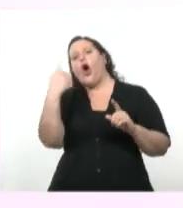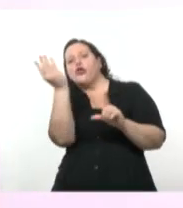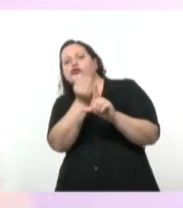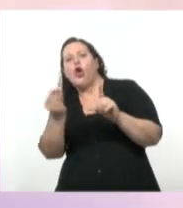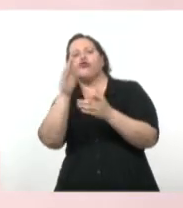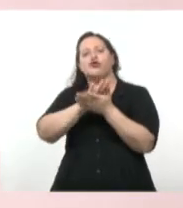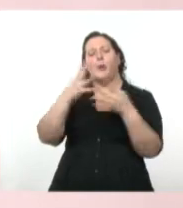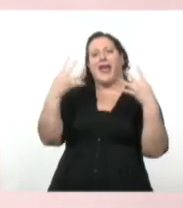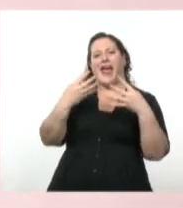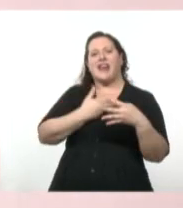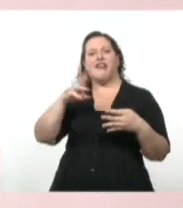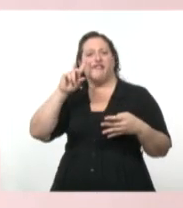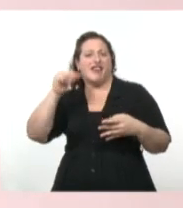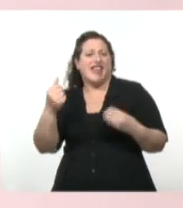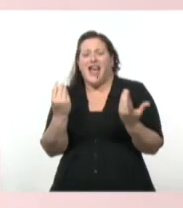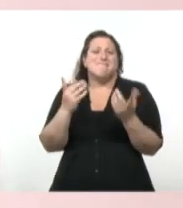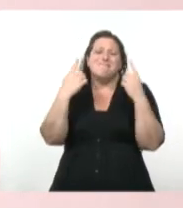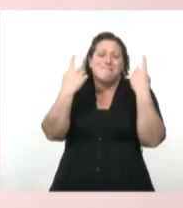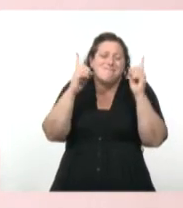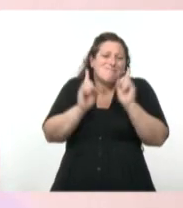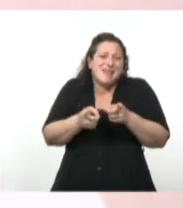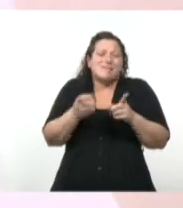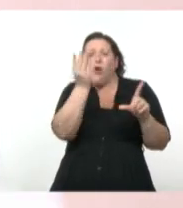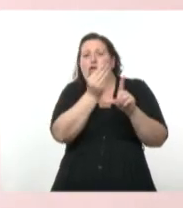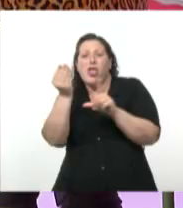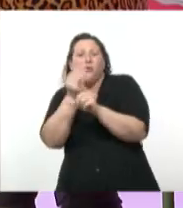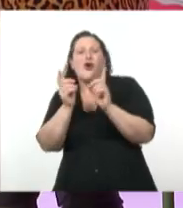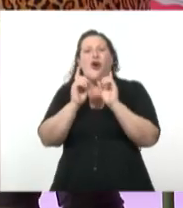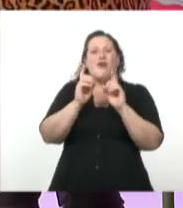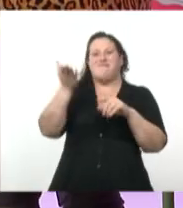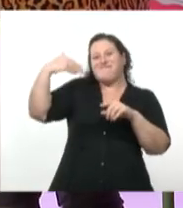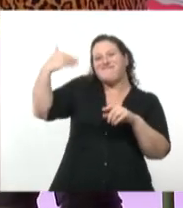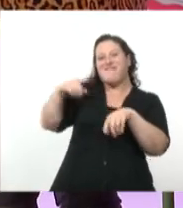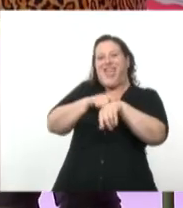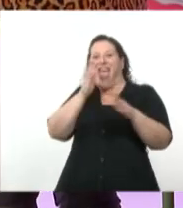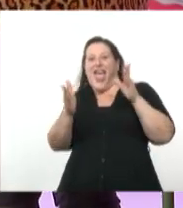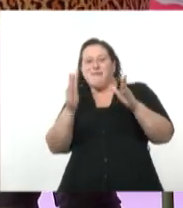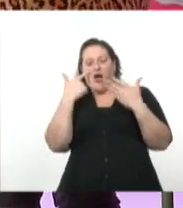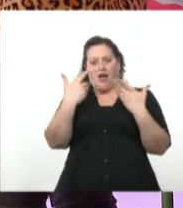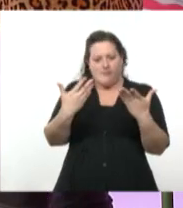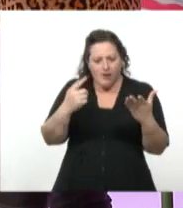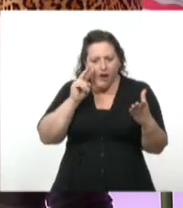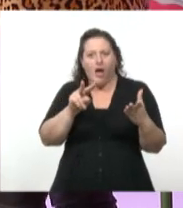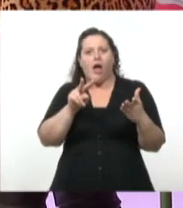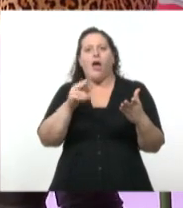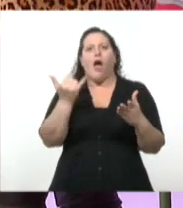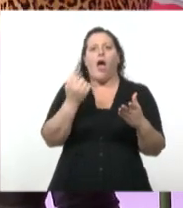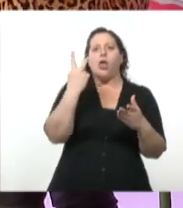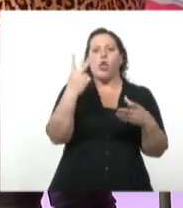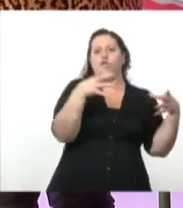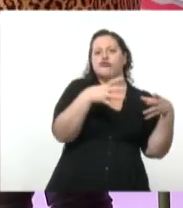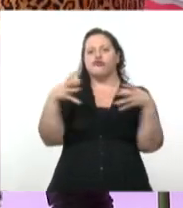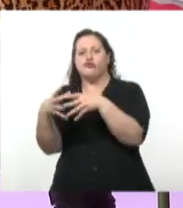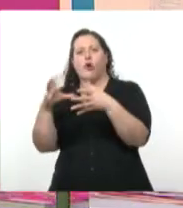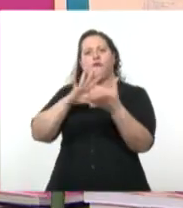esto es un poco también lo que circulaba en la época, que representaba un poco esta cuestión del enfrentamiento ideológico.